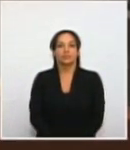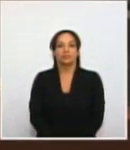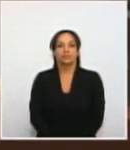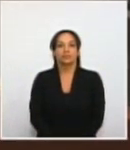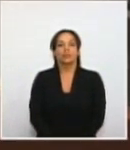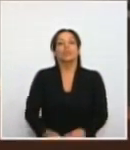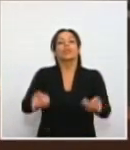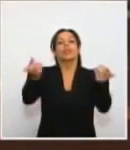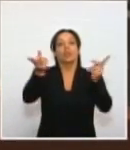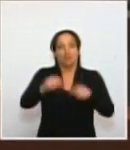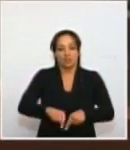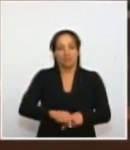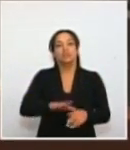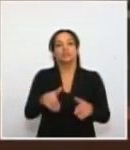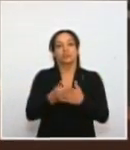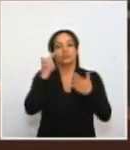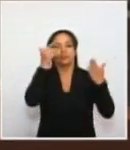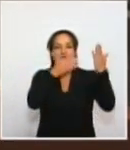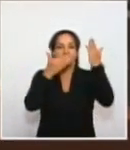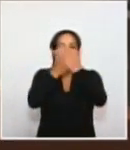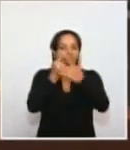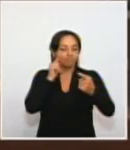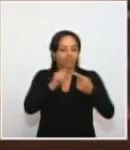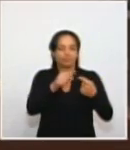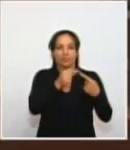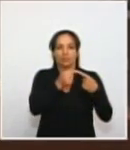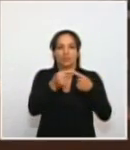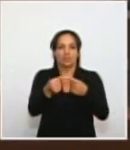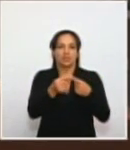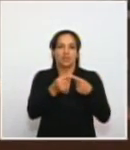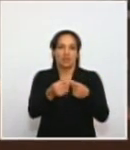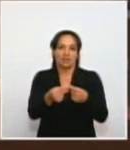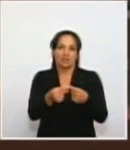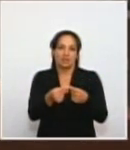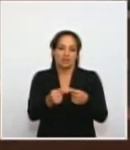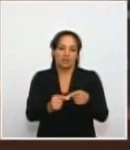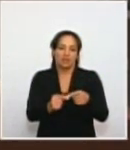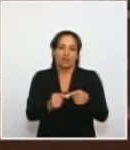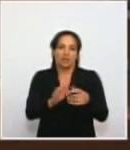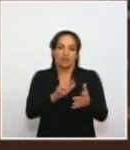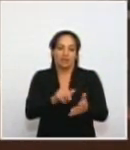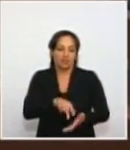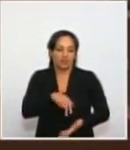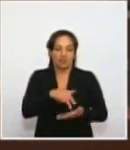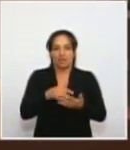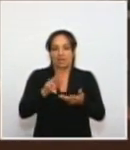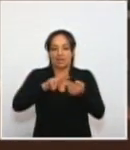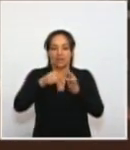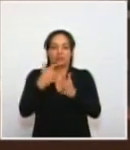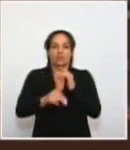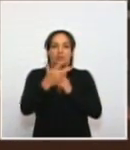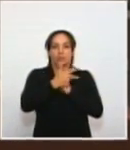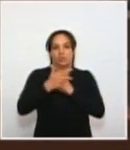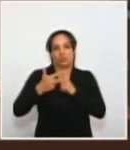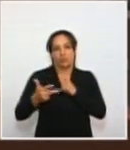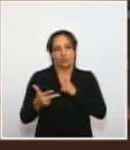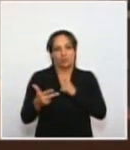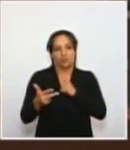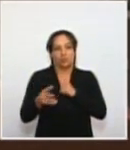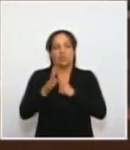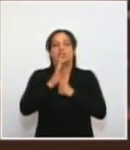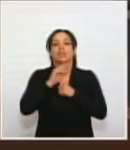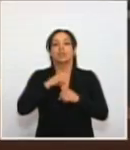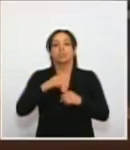y con la consideración especial que desde el punto de vista constitucional tiene